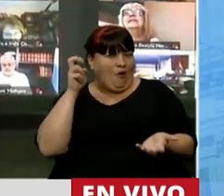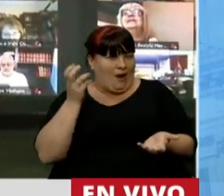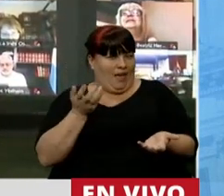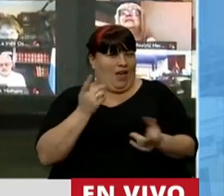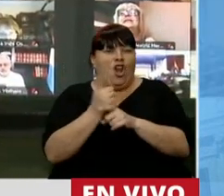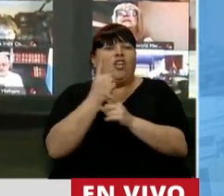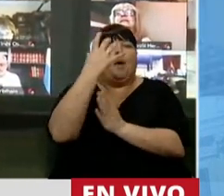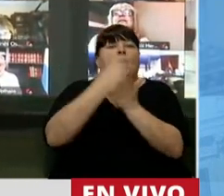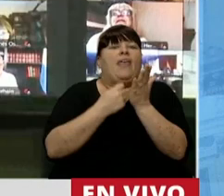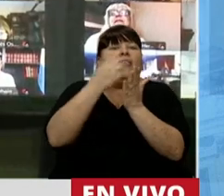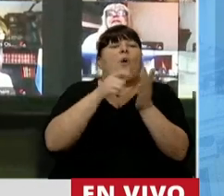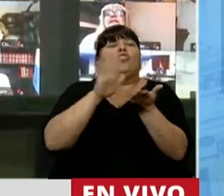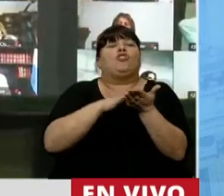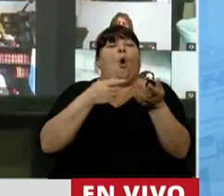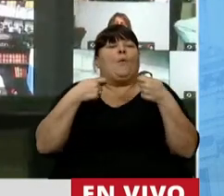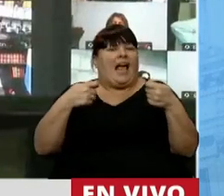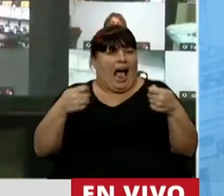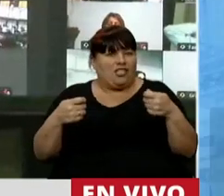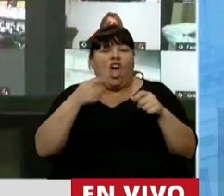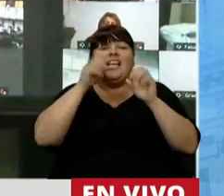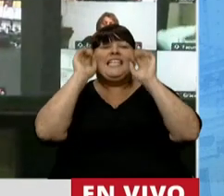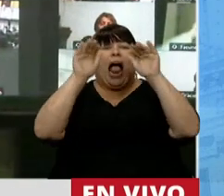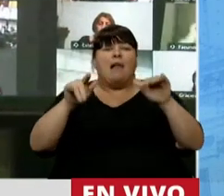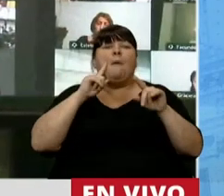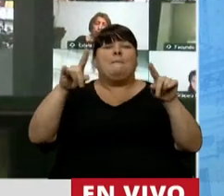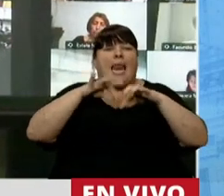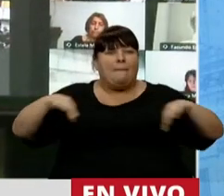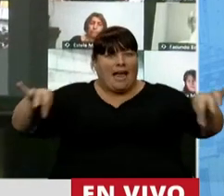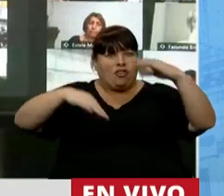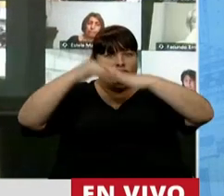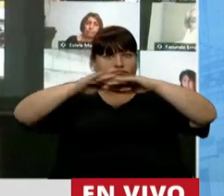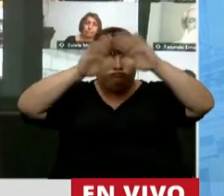podés deducir los gastos. Y si armaste un galpón de mil metros,